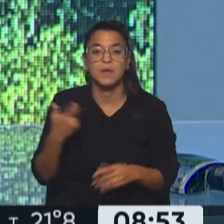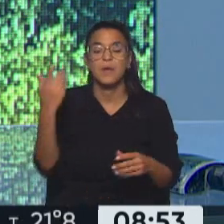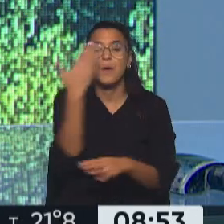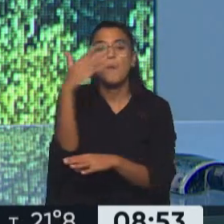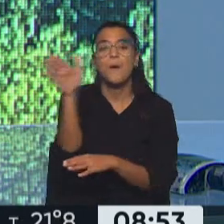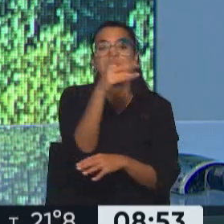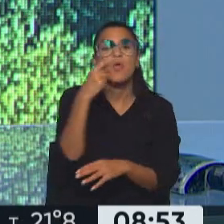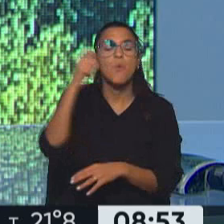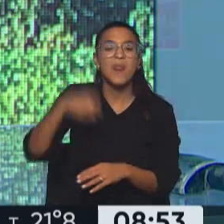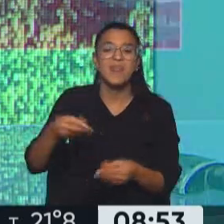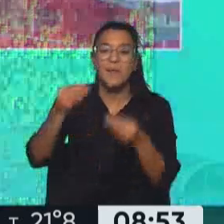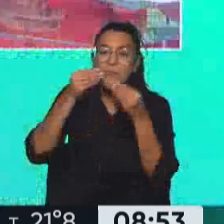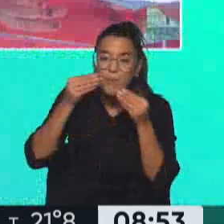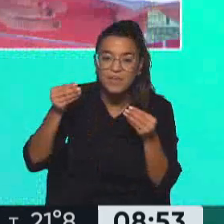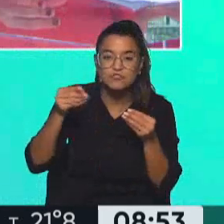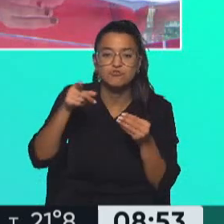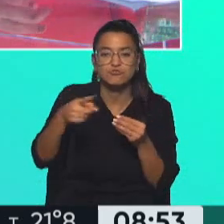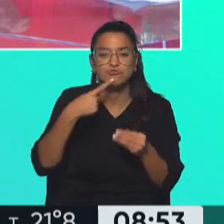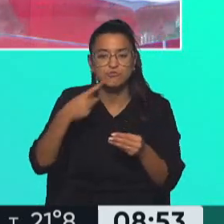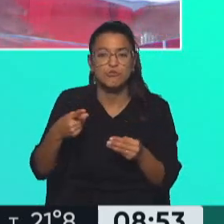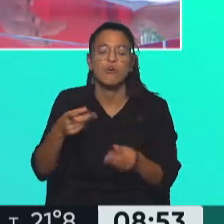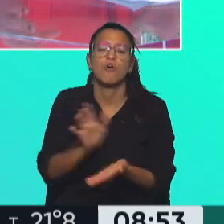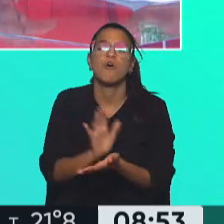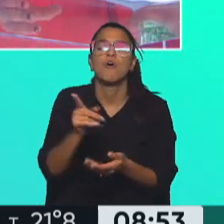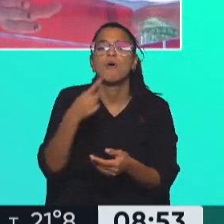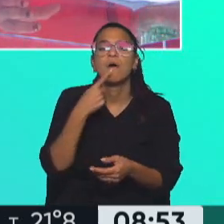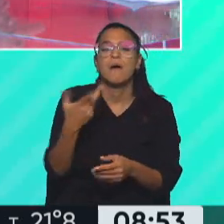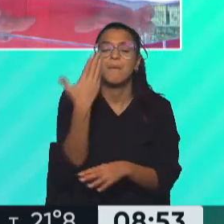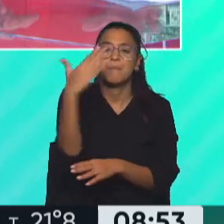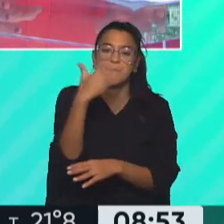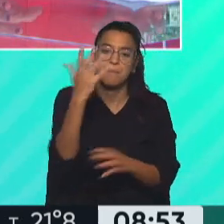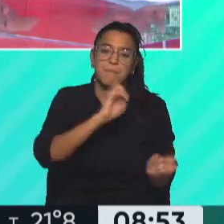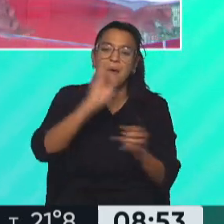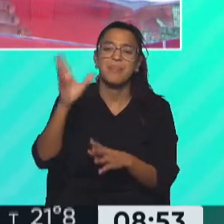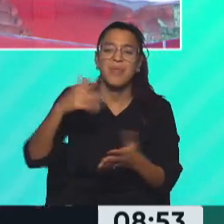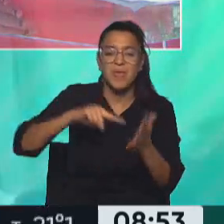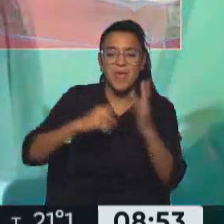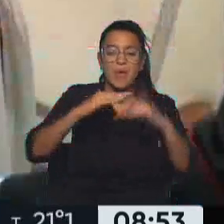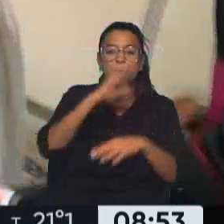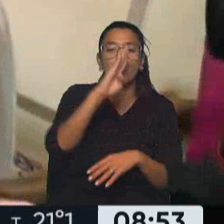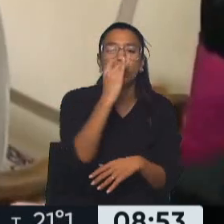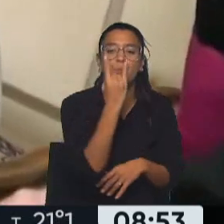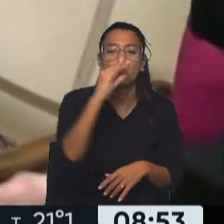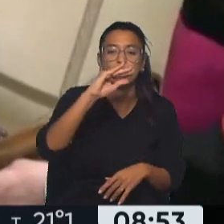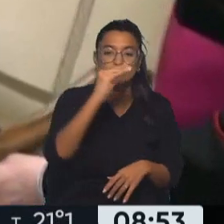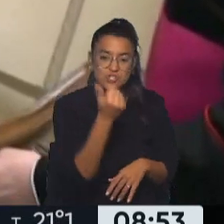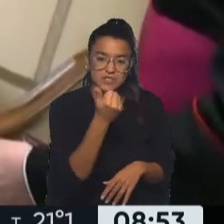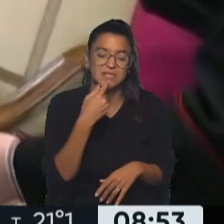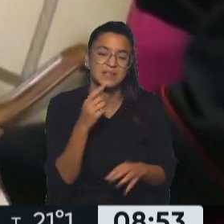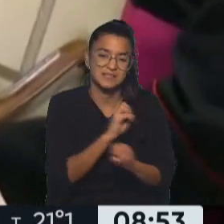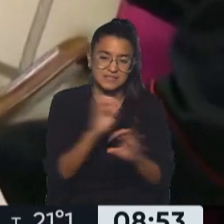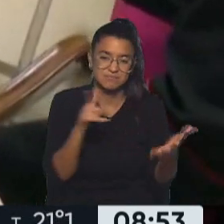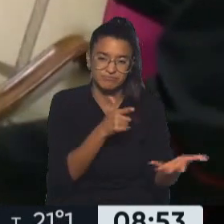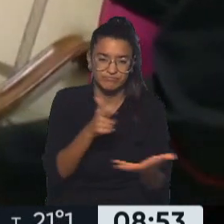bandera de Ucrania. Se trata de una bandera que le habían enviado desde Bucha, que recordemos es donde sucedió esta